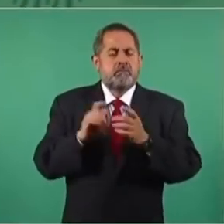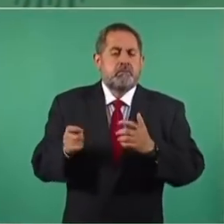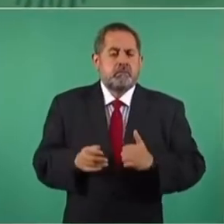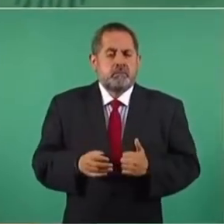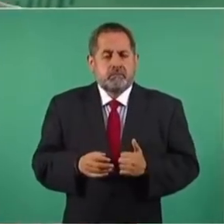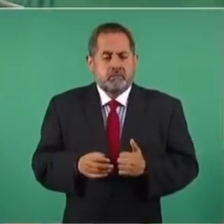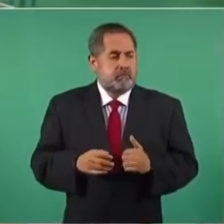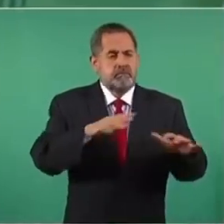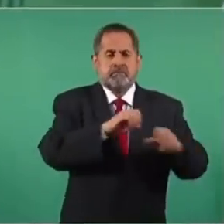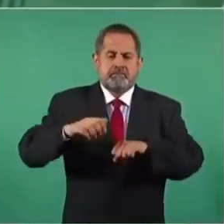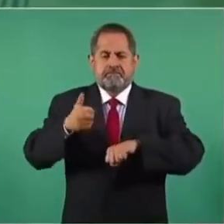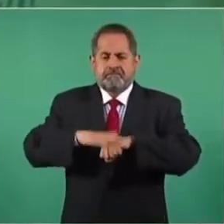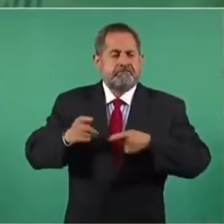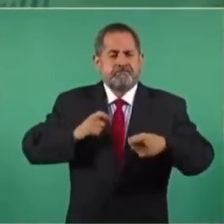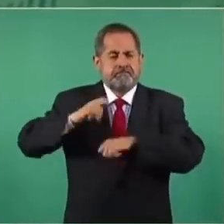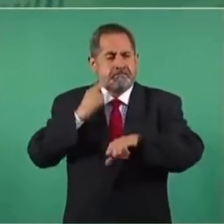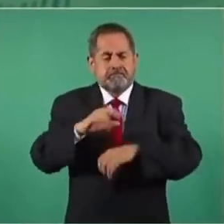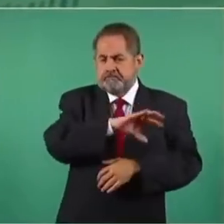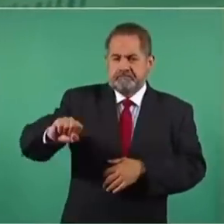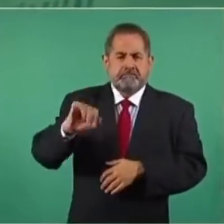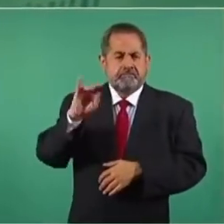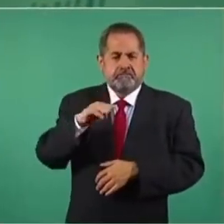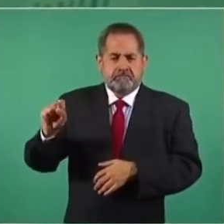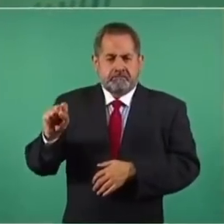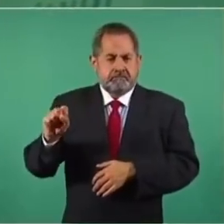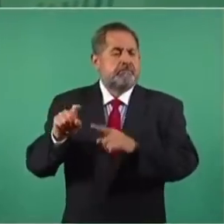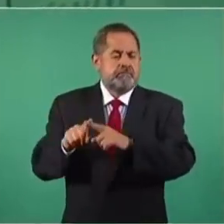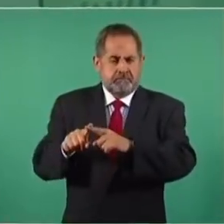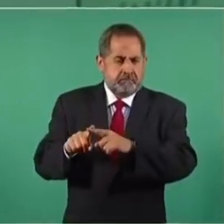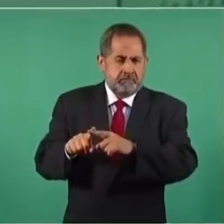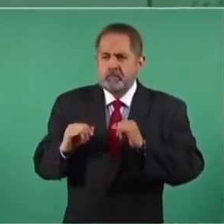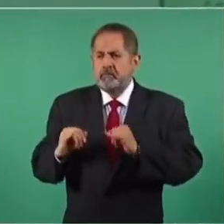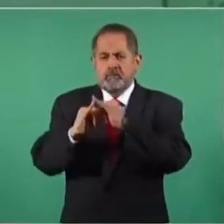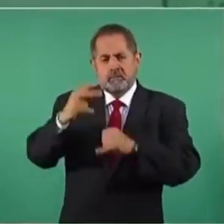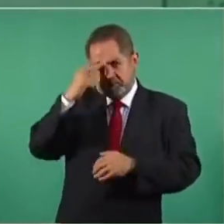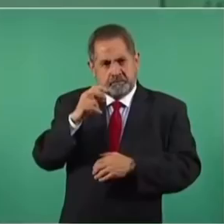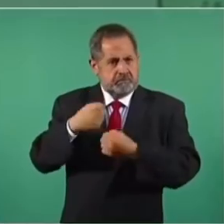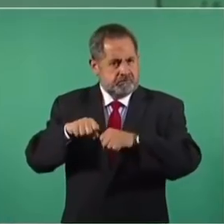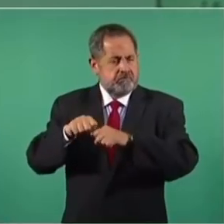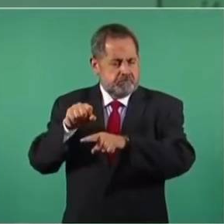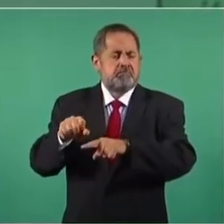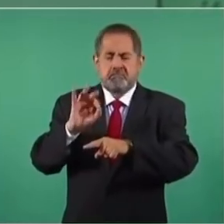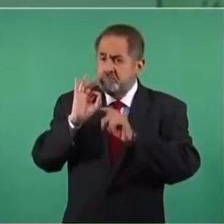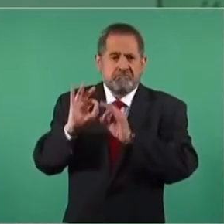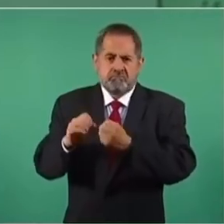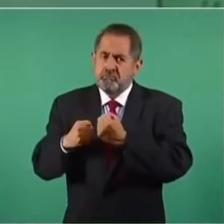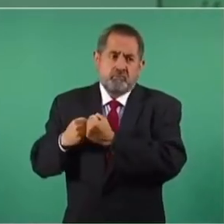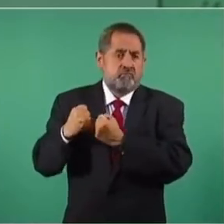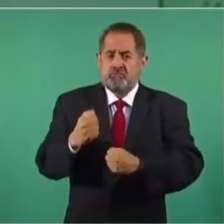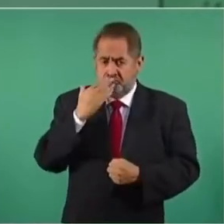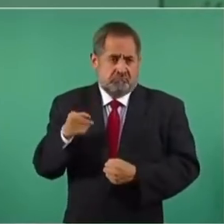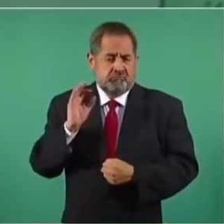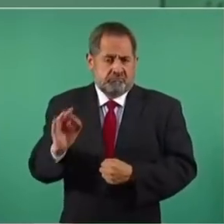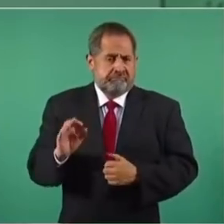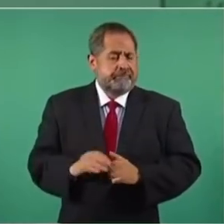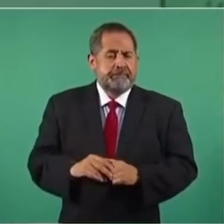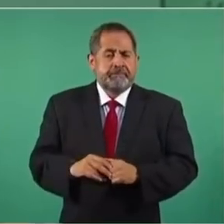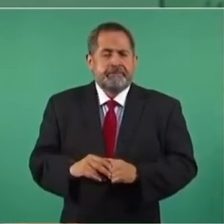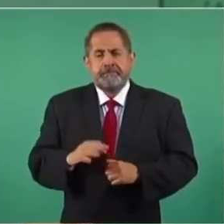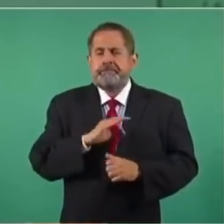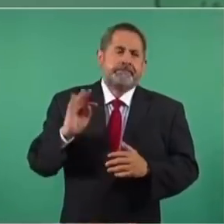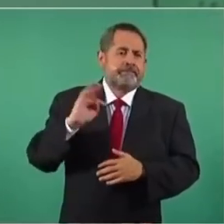administrados, operados por el Seguro Social, que es una institución más sólida, porque